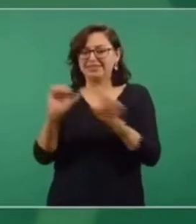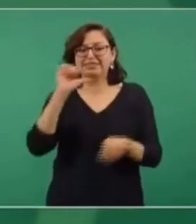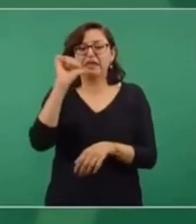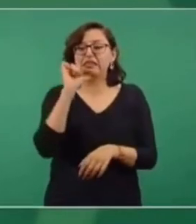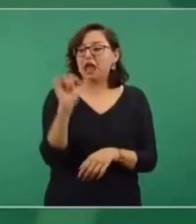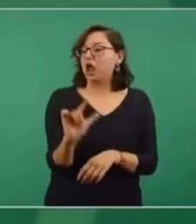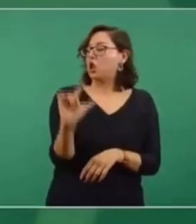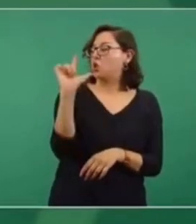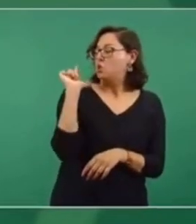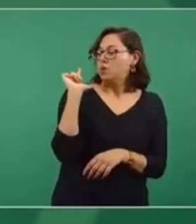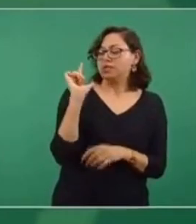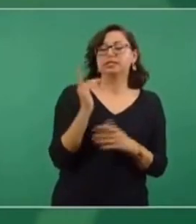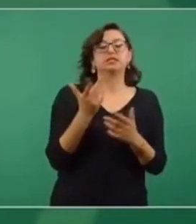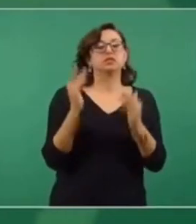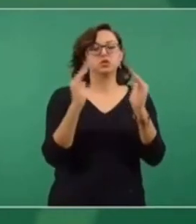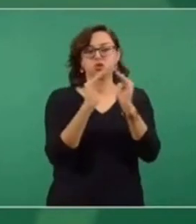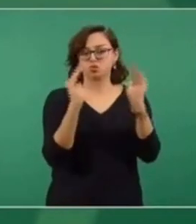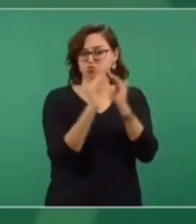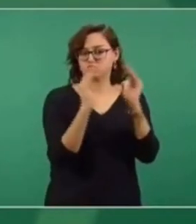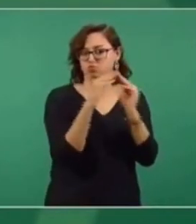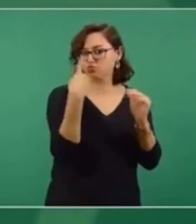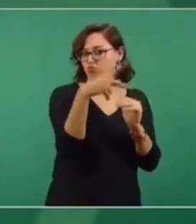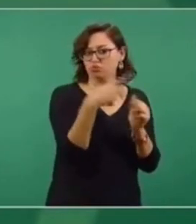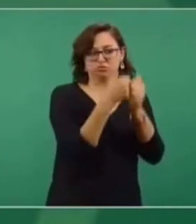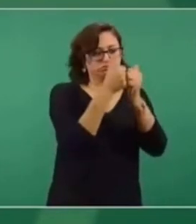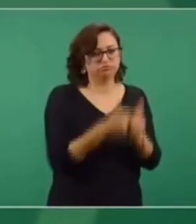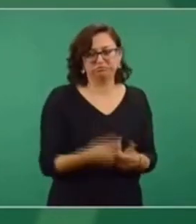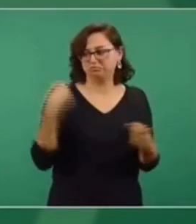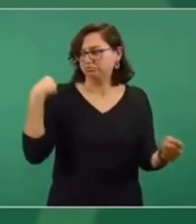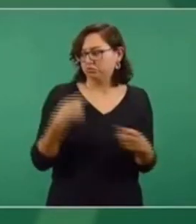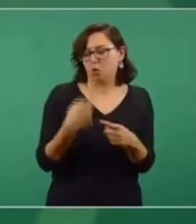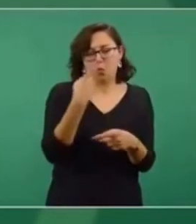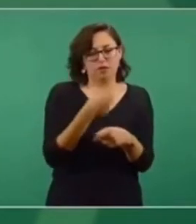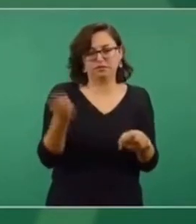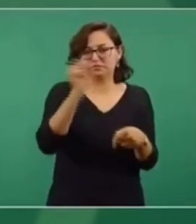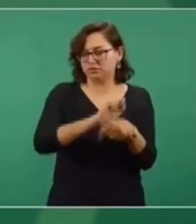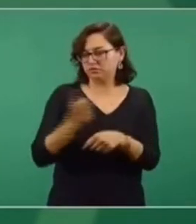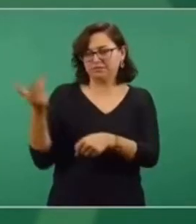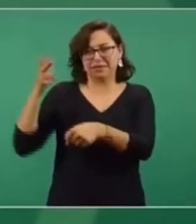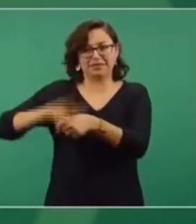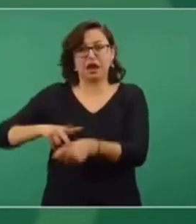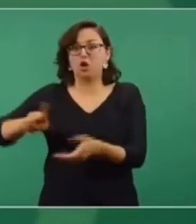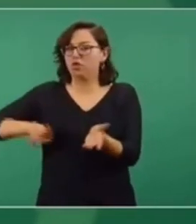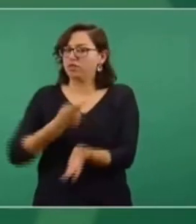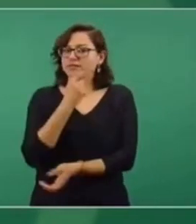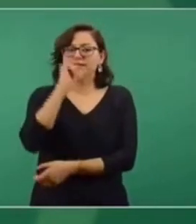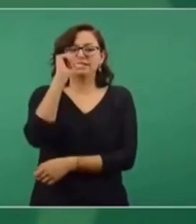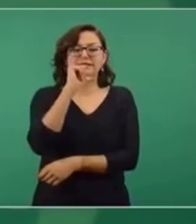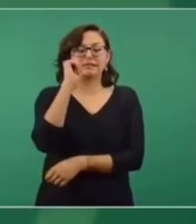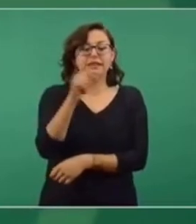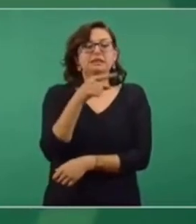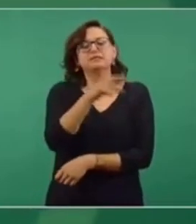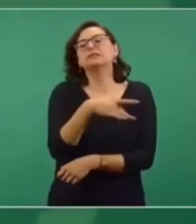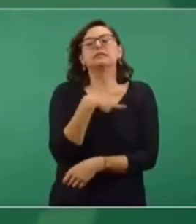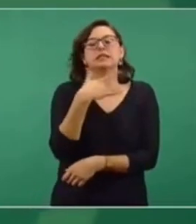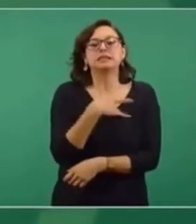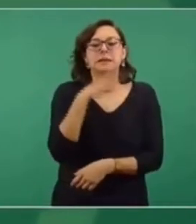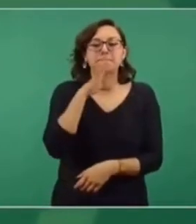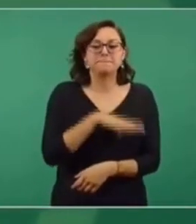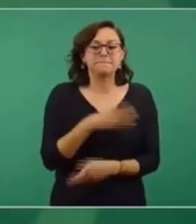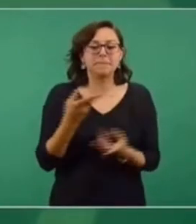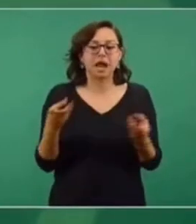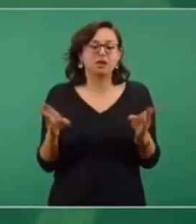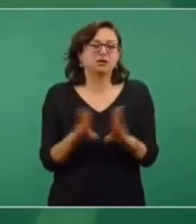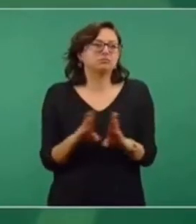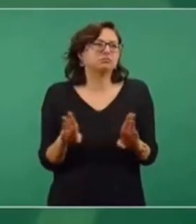lunes a casa, se ha mantenido en casa. Y no, pues realmente son los mismos síntomas residuales. Digo, tampoco conozco la